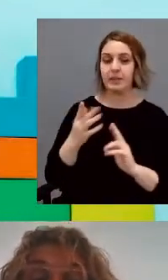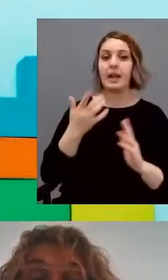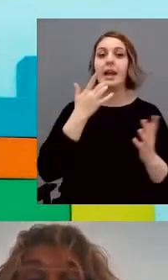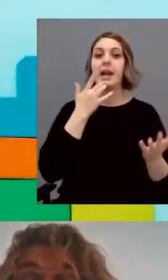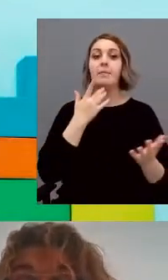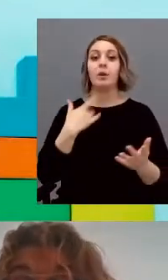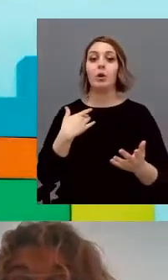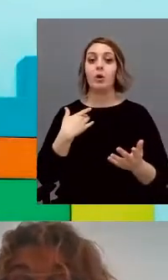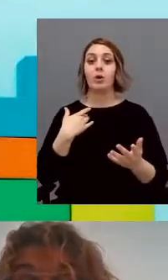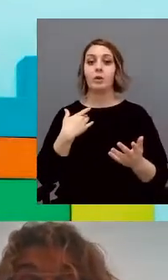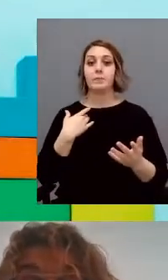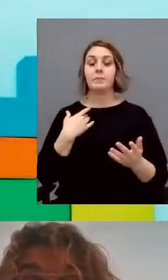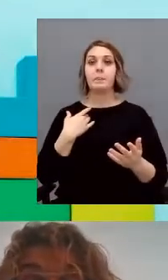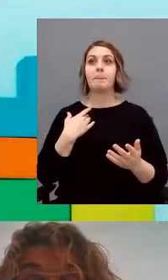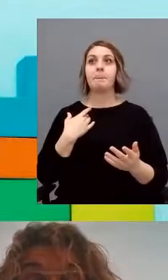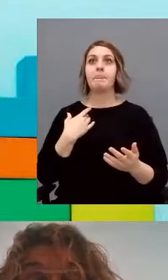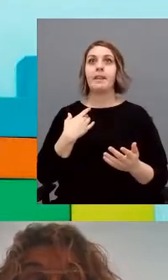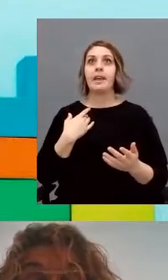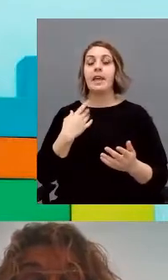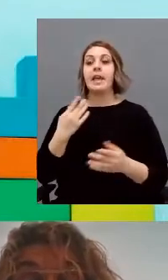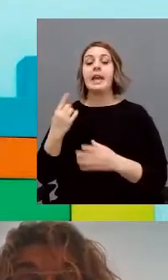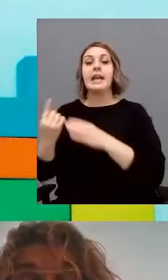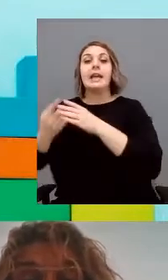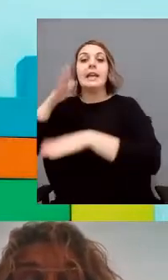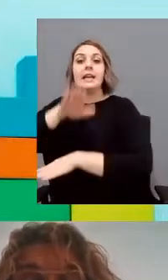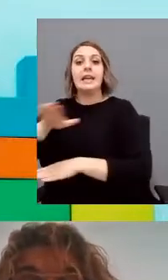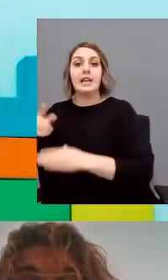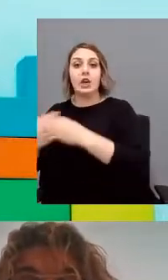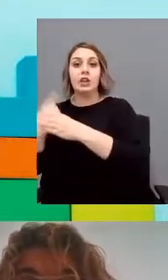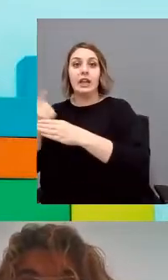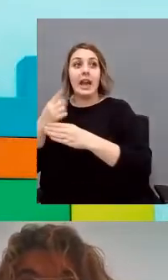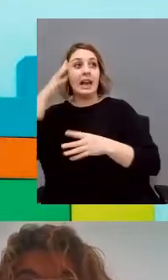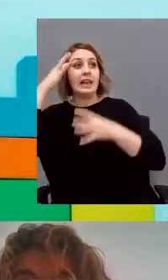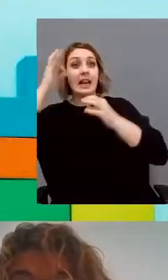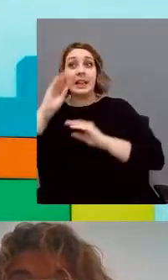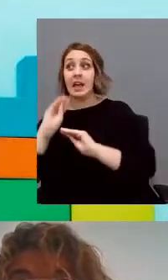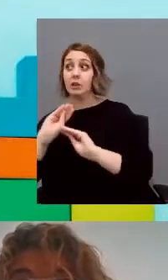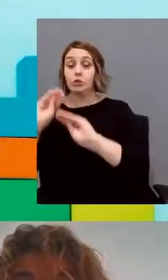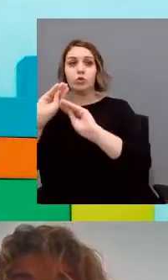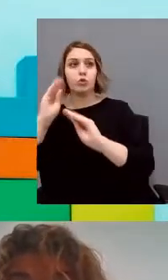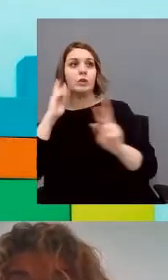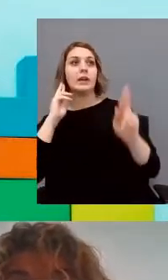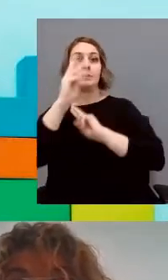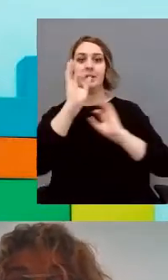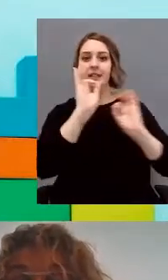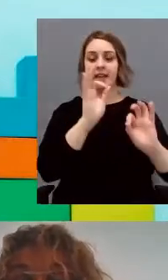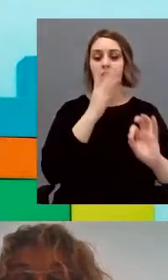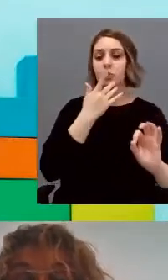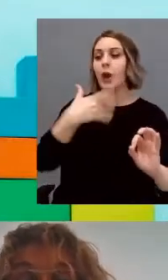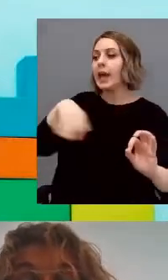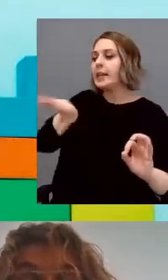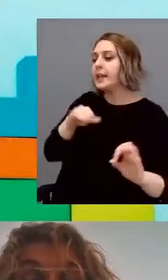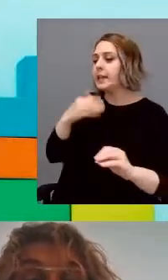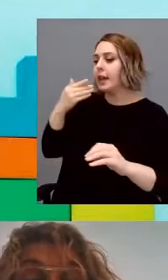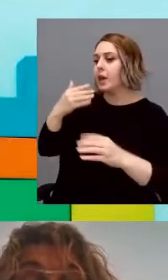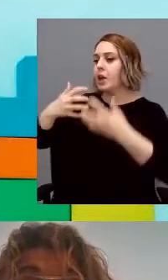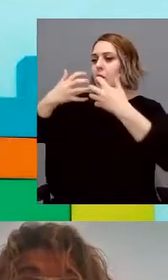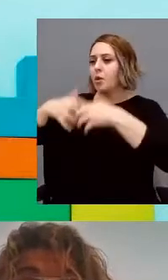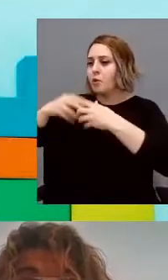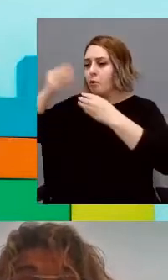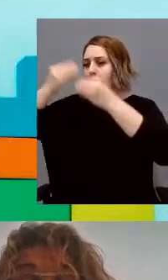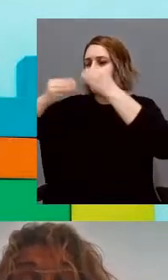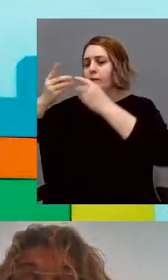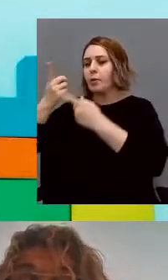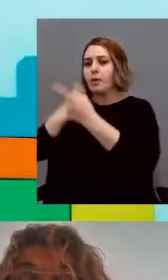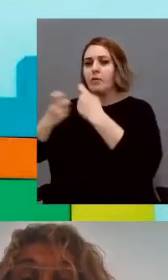es acorde a su percepción de la realidad. Si se llega a entender cómo detecta y procesa la información, se interpretará la lógica de sus